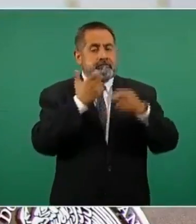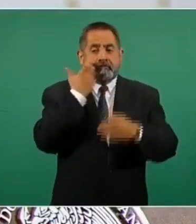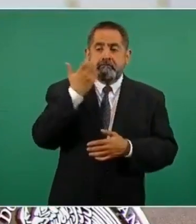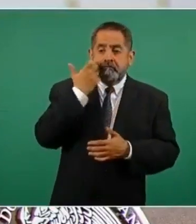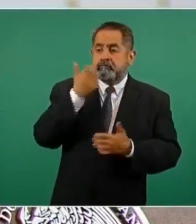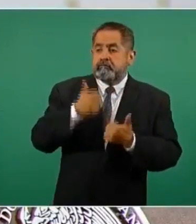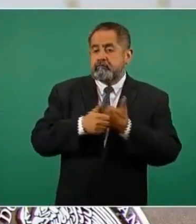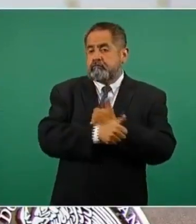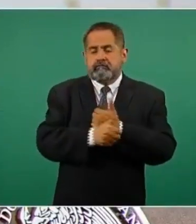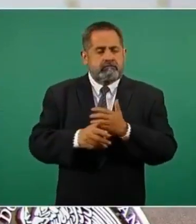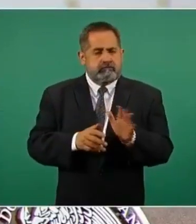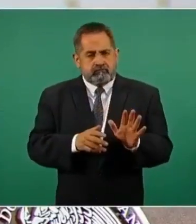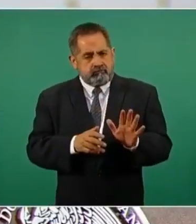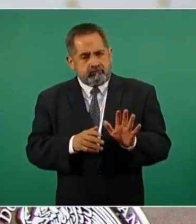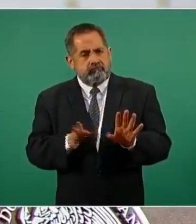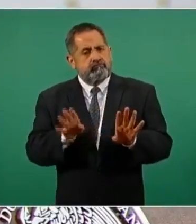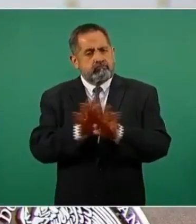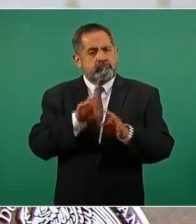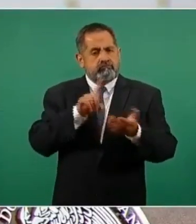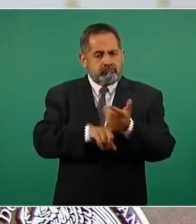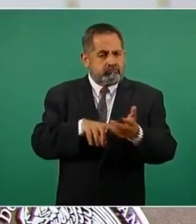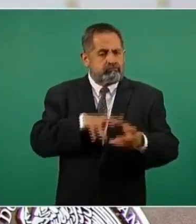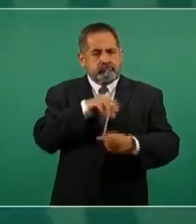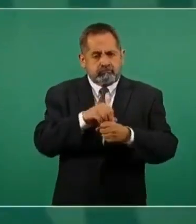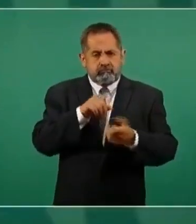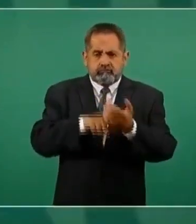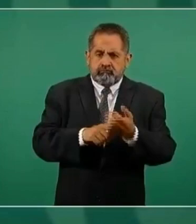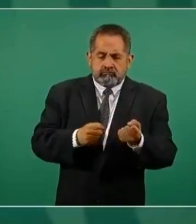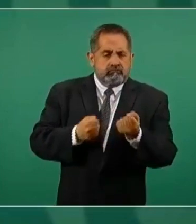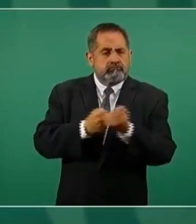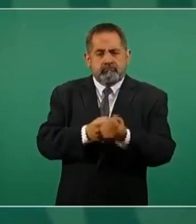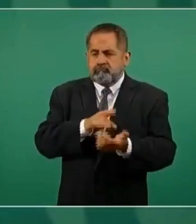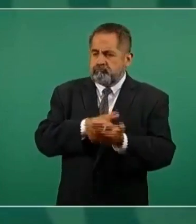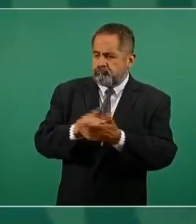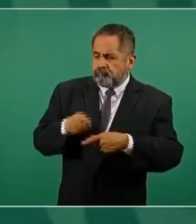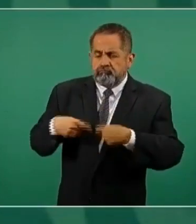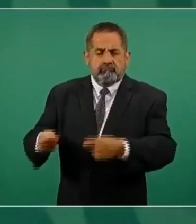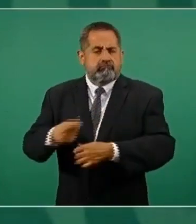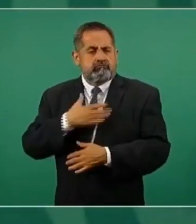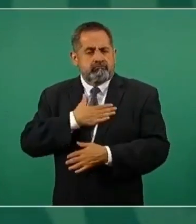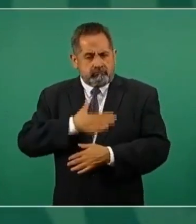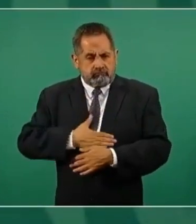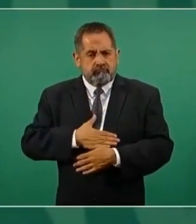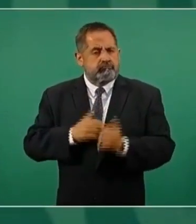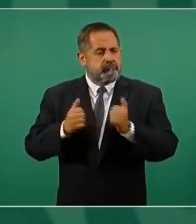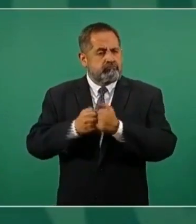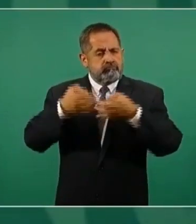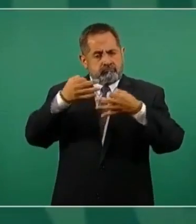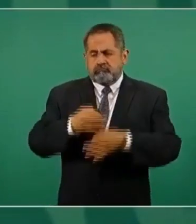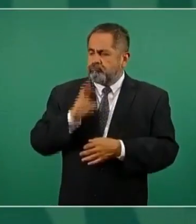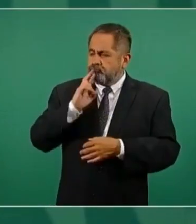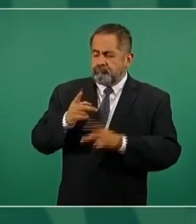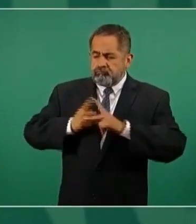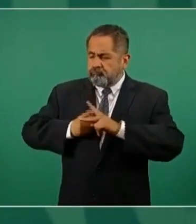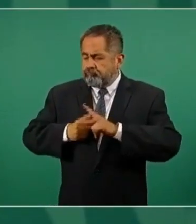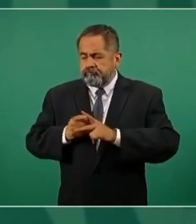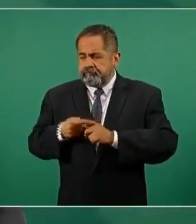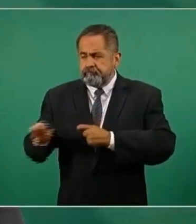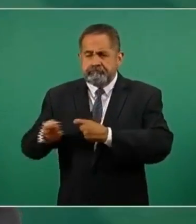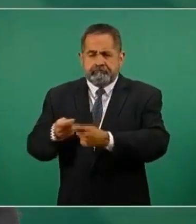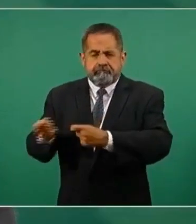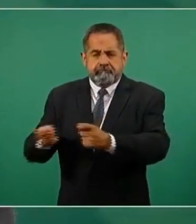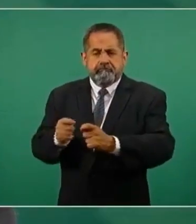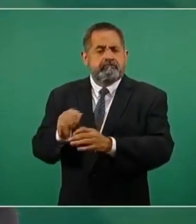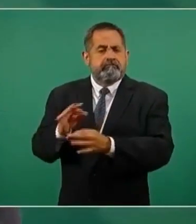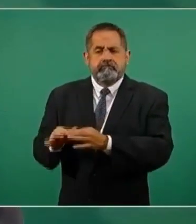intensiva en capital y que pueda de alguna manera sostener un reparto justo, digno, bien medido y donde